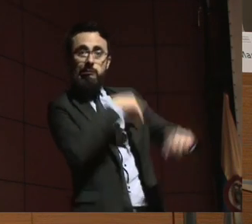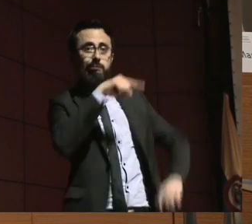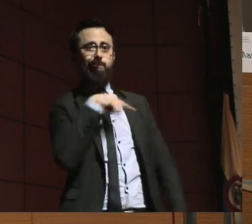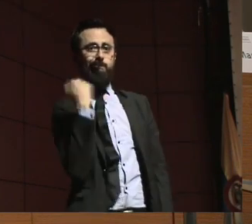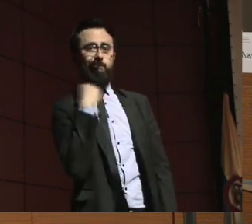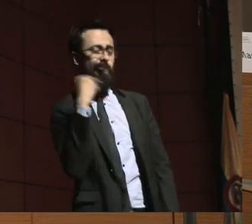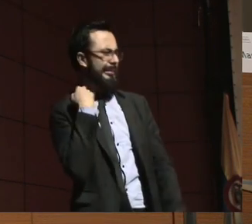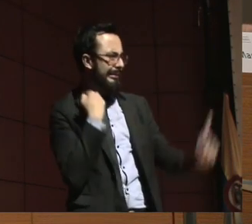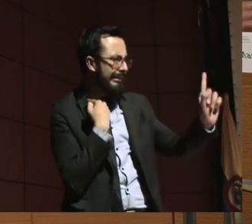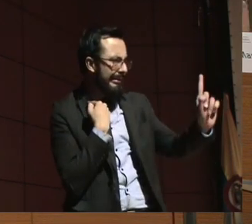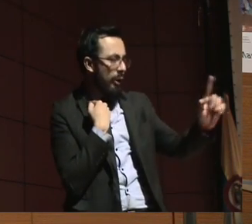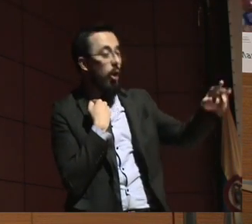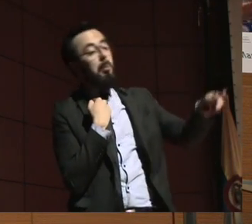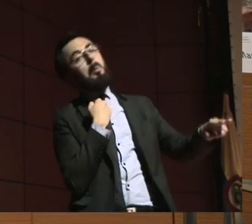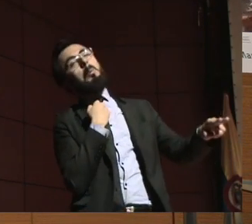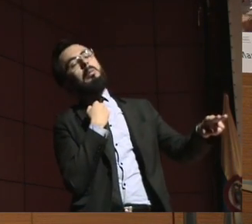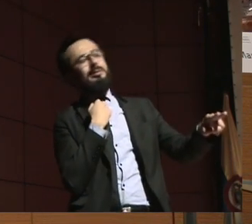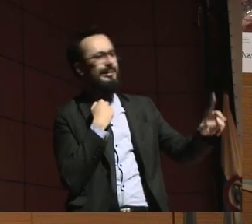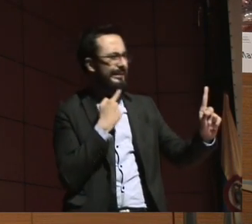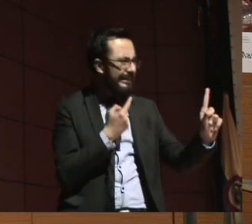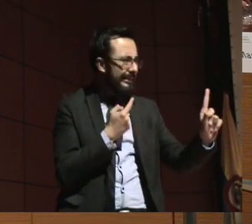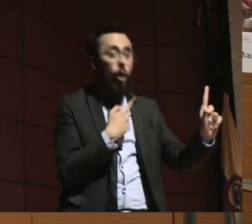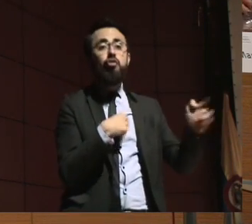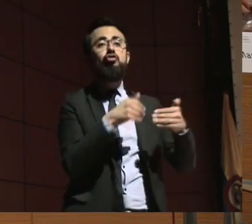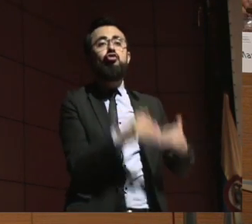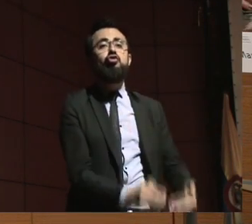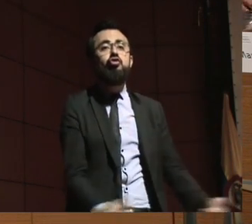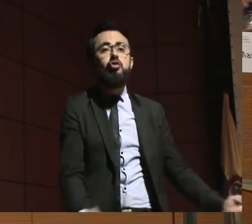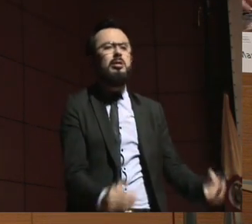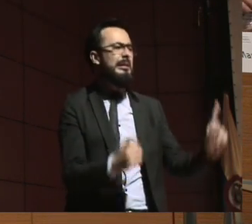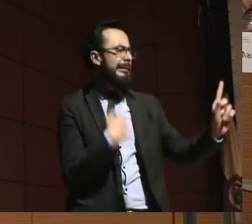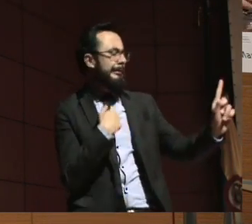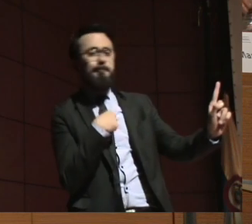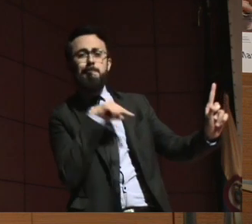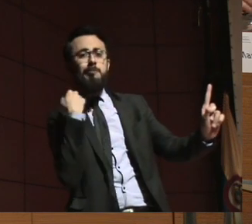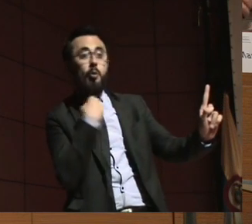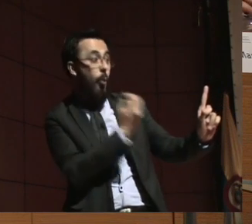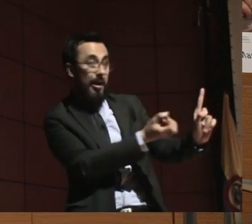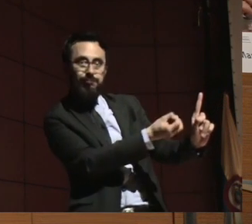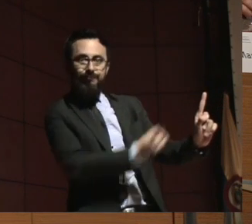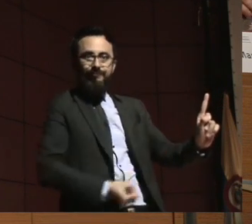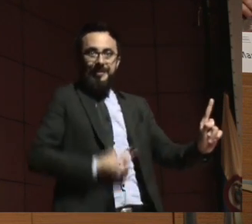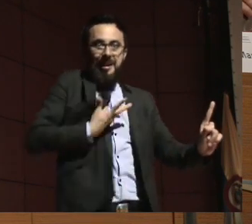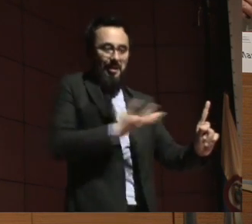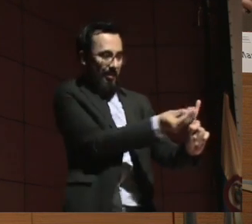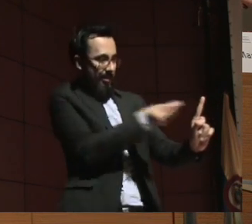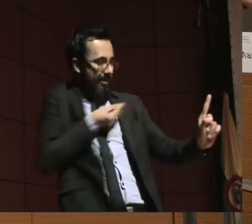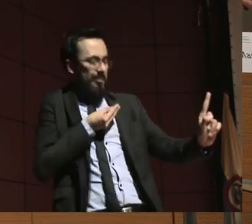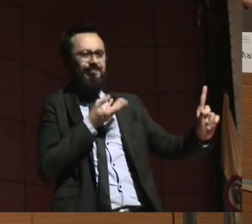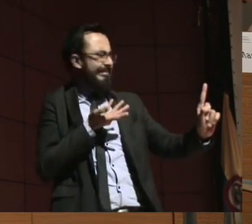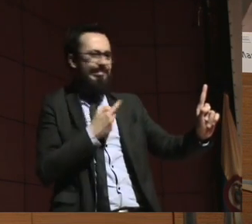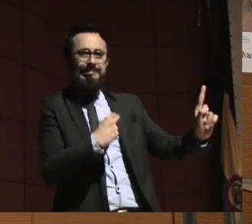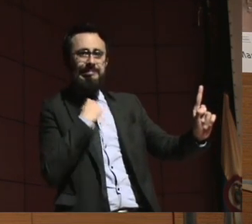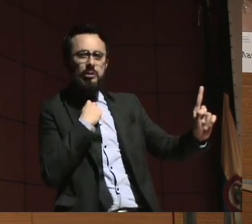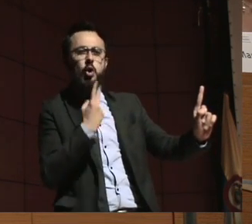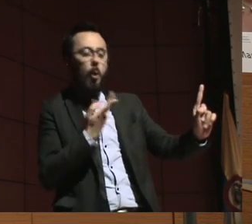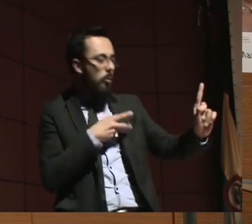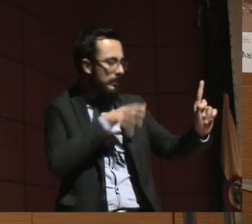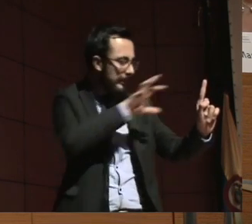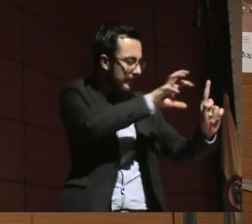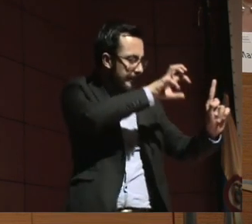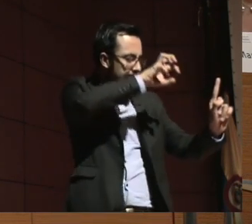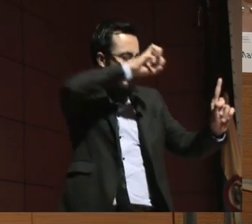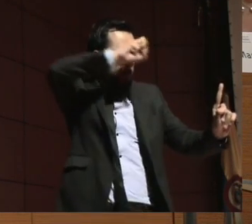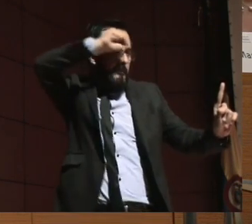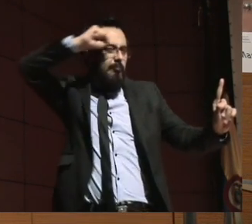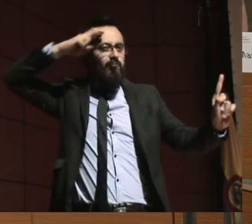desarrollado sobre todo frente a menores de edad y es el mejor interés del menor, el interés superior del menor. No hace